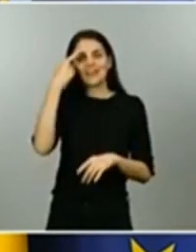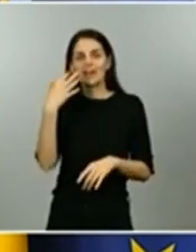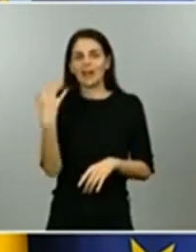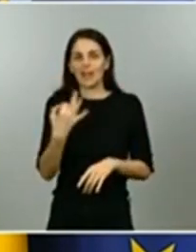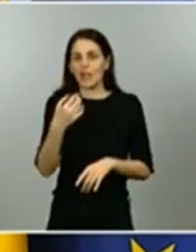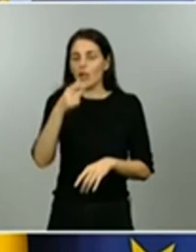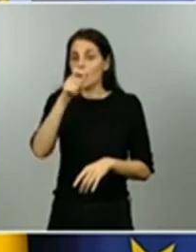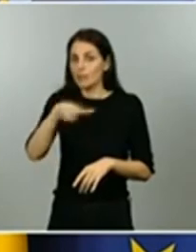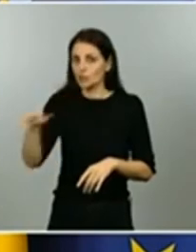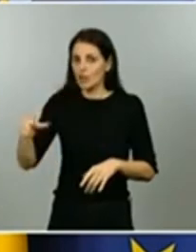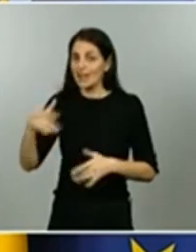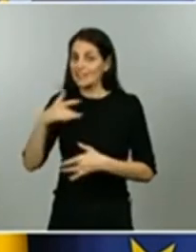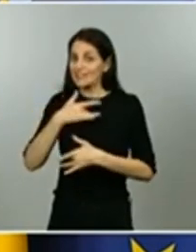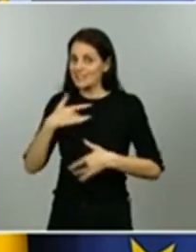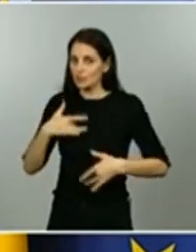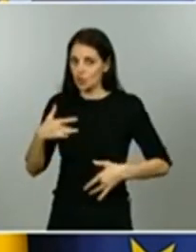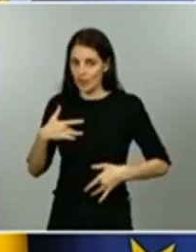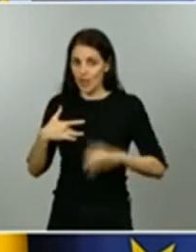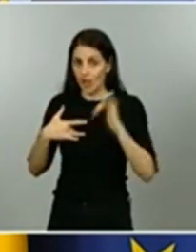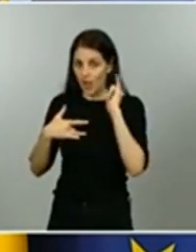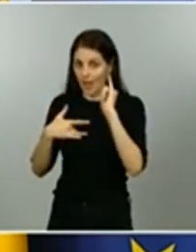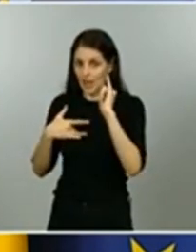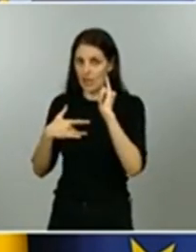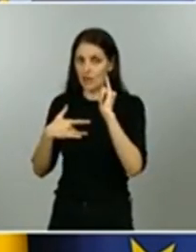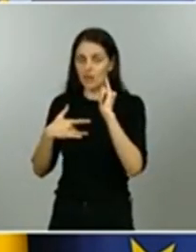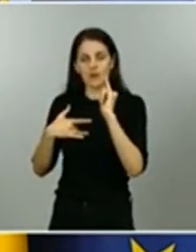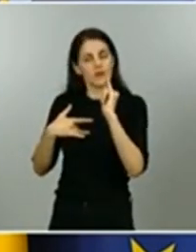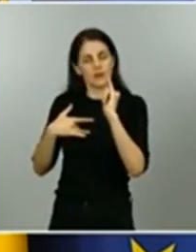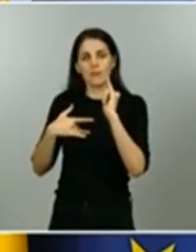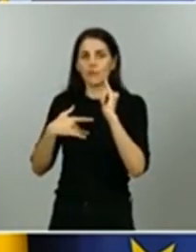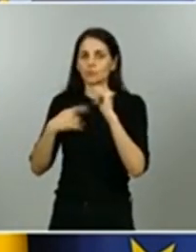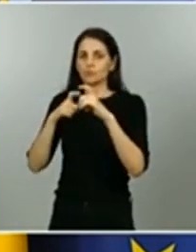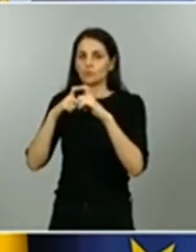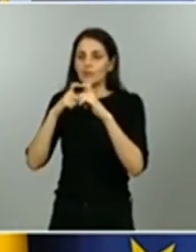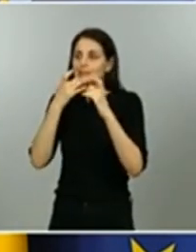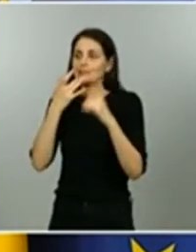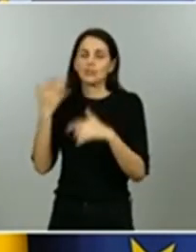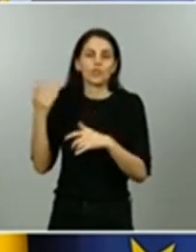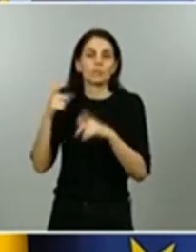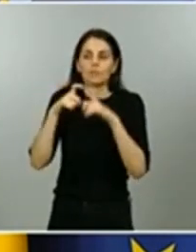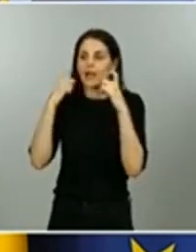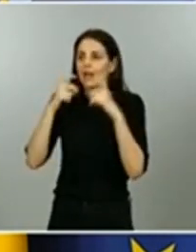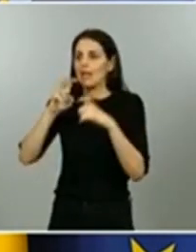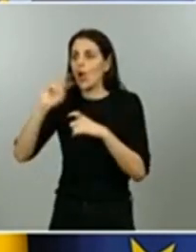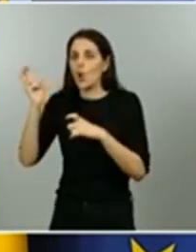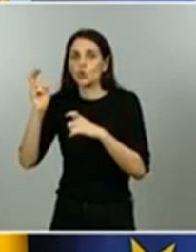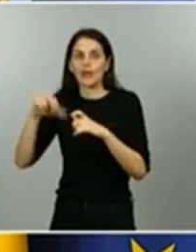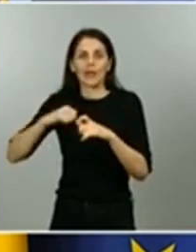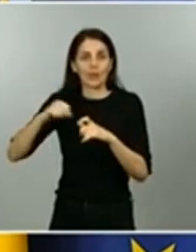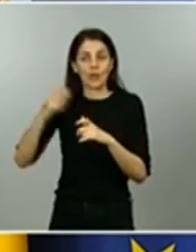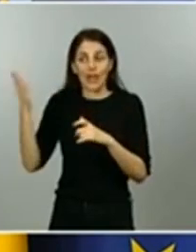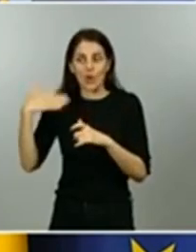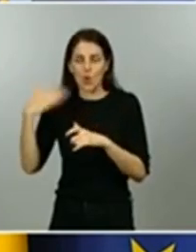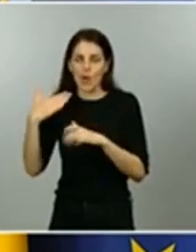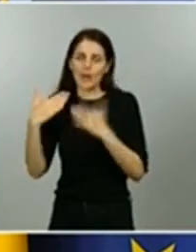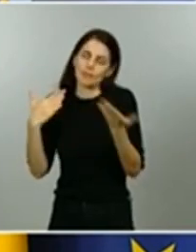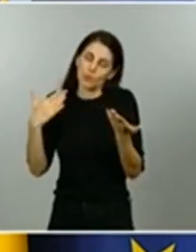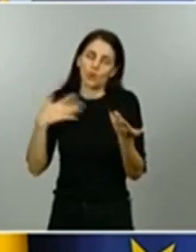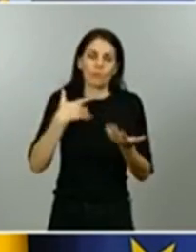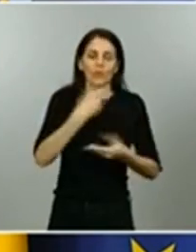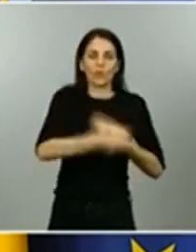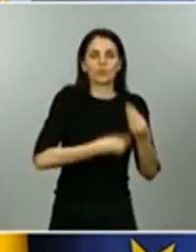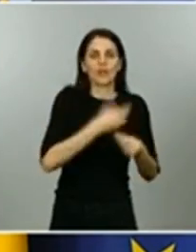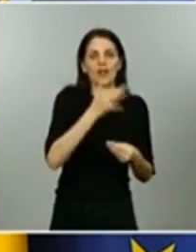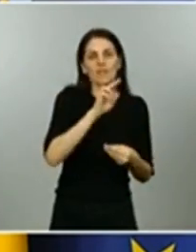otros si no tienen otra pueden usar la FFP2 pero lo ideal es que utilicen una mascarilla quirúrgica que sea las personas sanas las que utilicen la